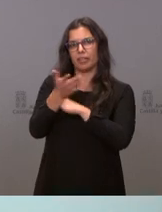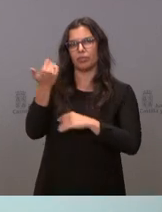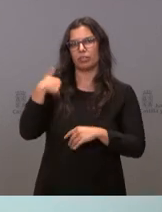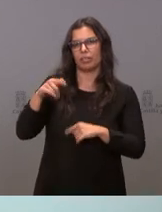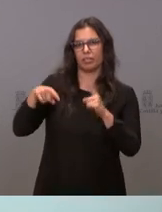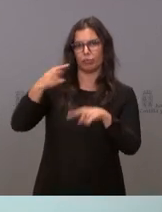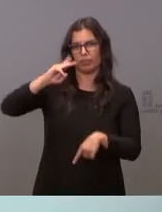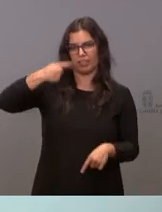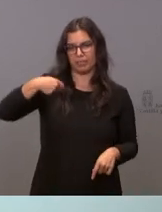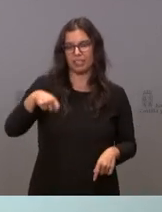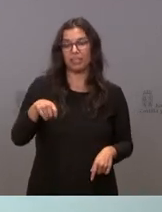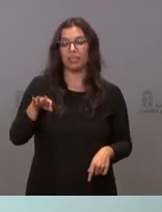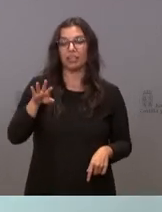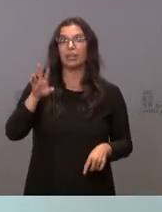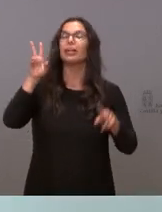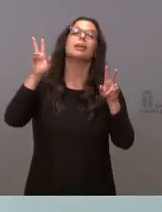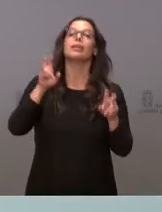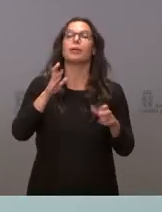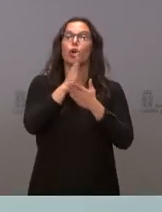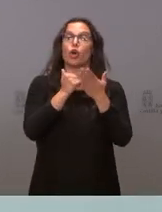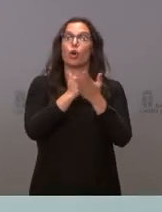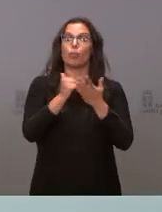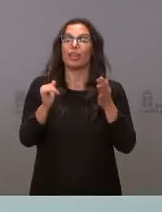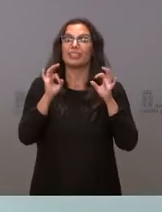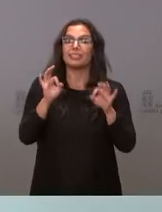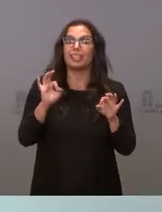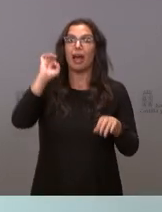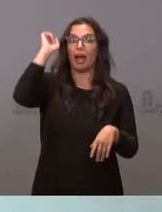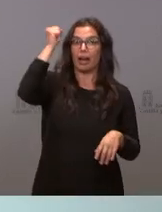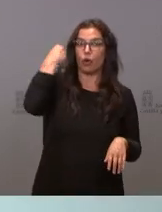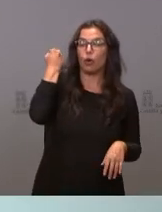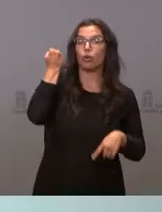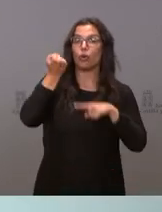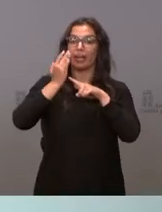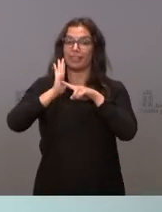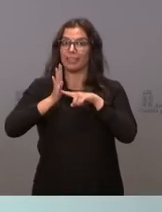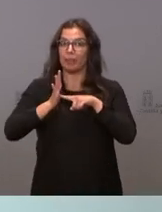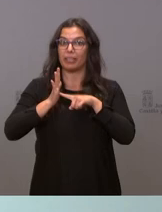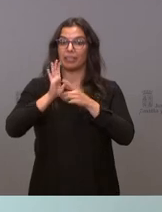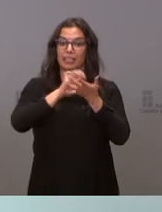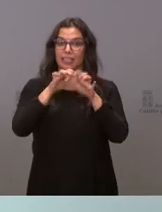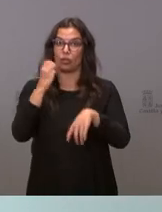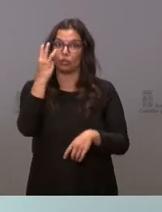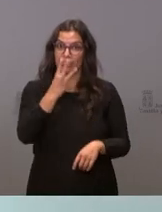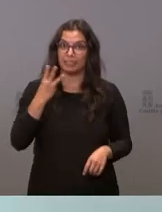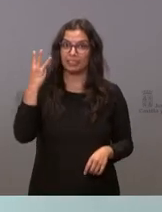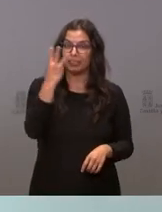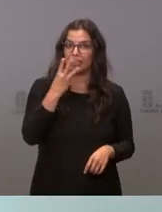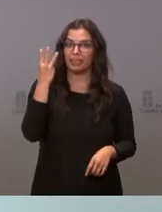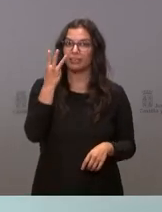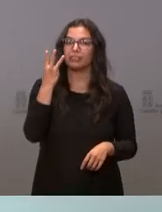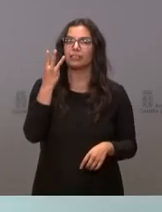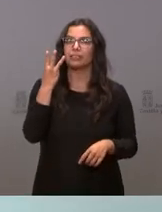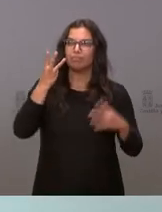posterioridad al vicepresidente las comunidades autónomas de Aragón Castilla-La Mancha y Castilla y León para tres